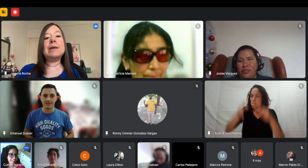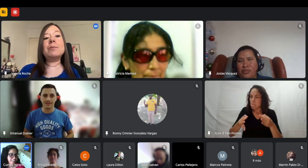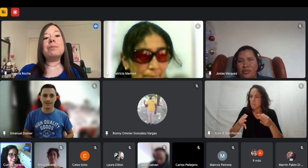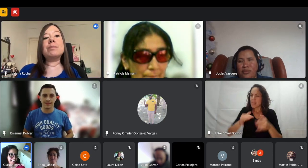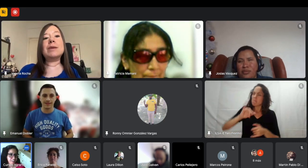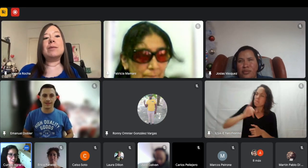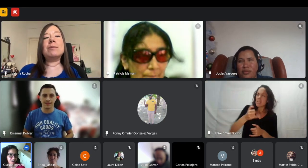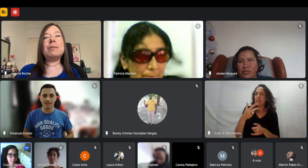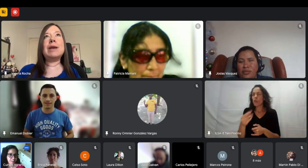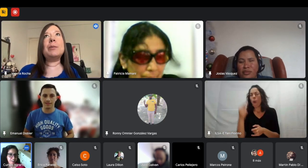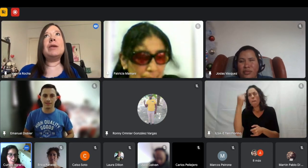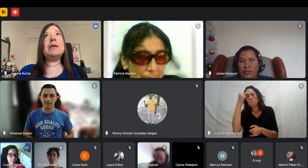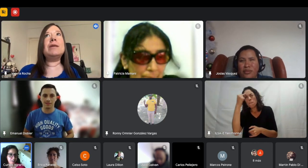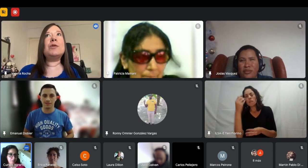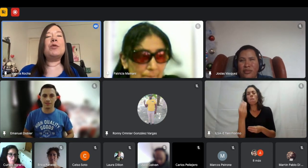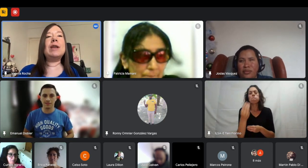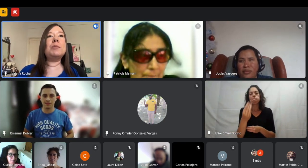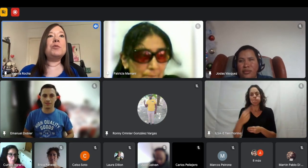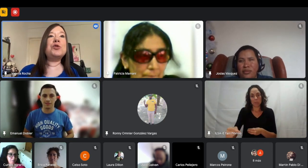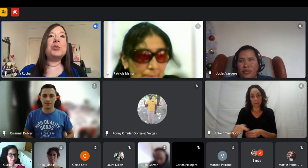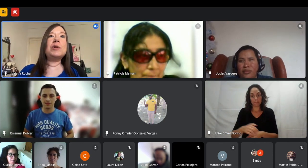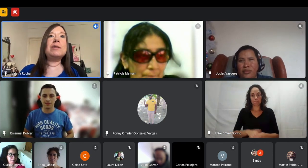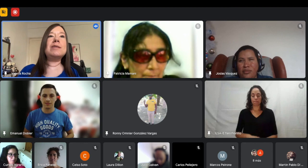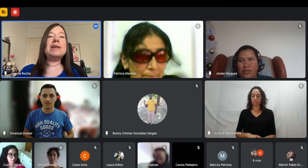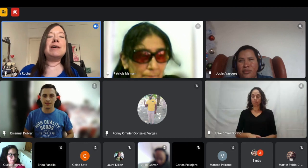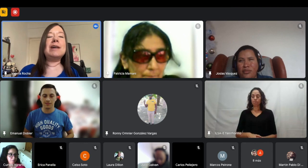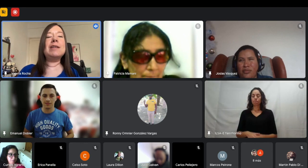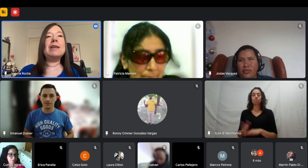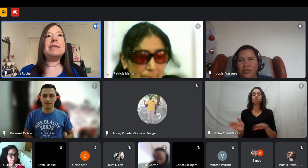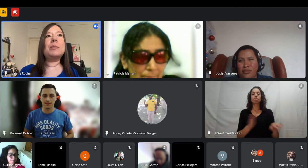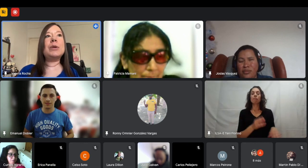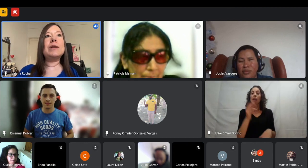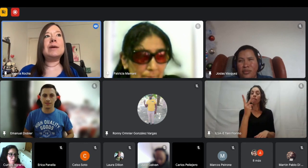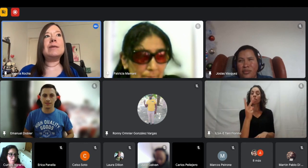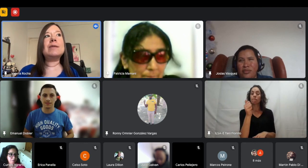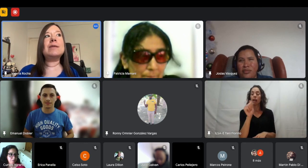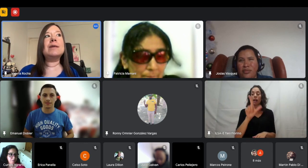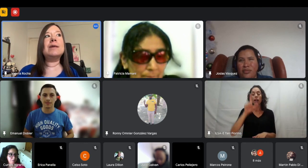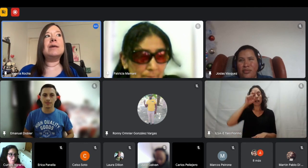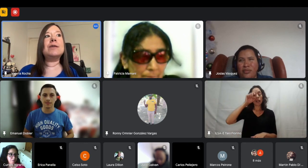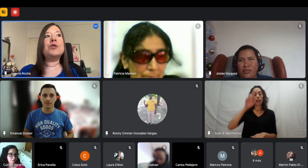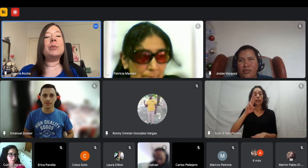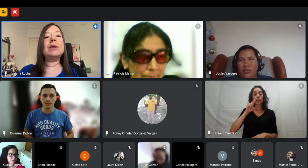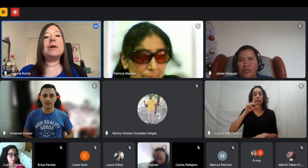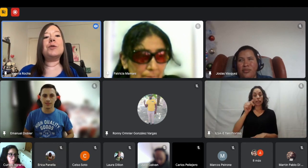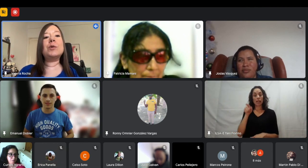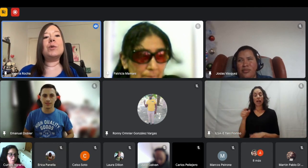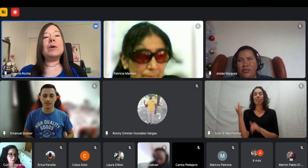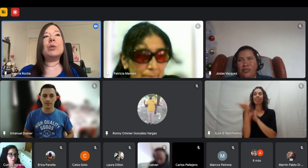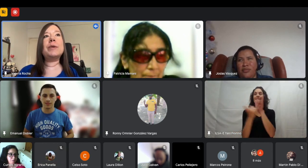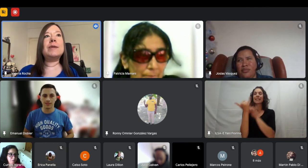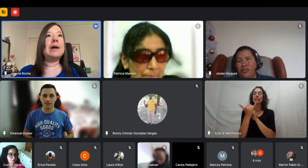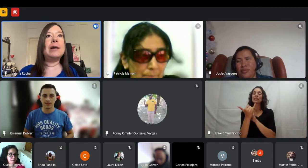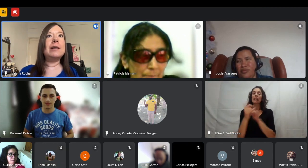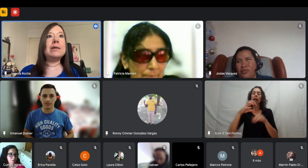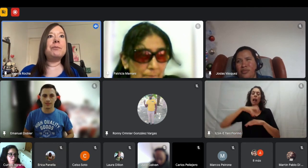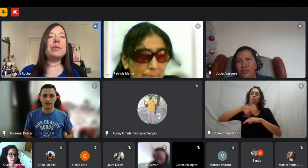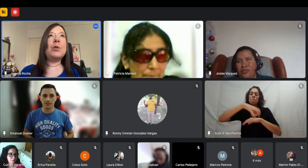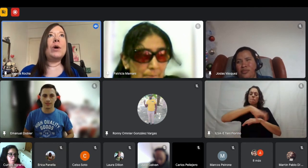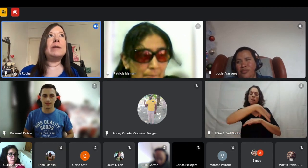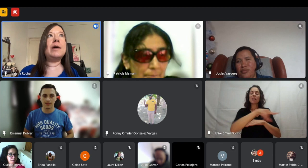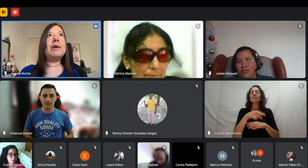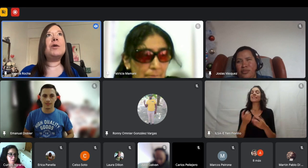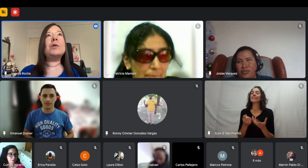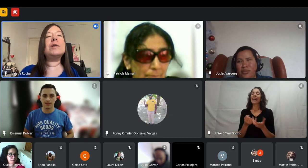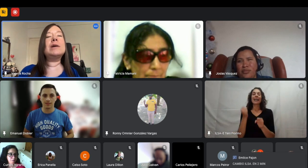sí para mí nos falta mucho por trabajar desde las empresas yo en mi caso cuando empecé a